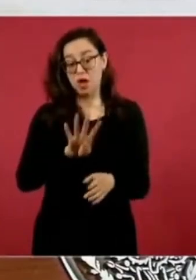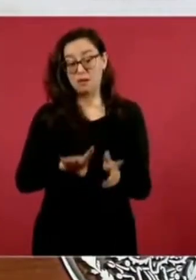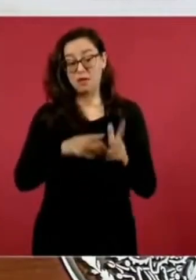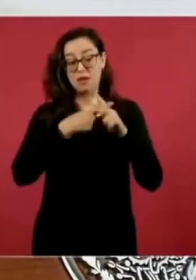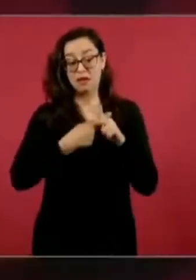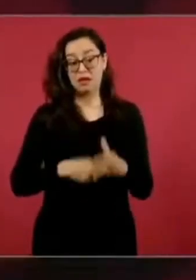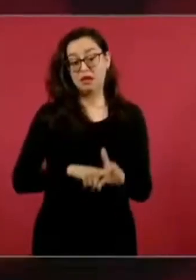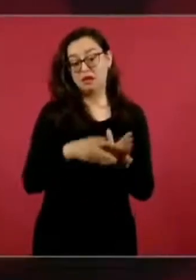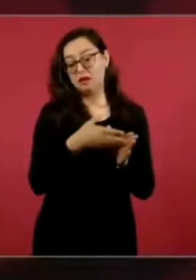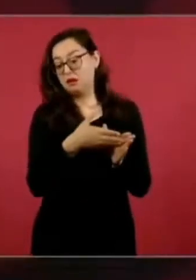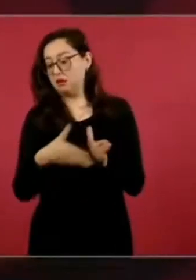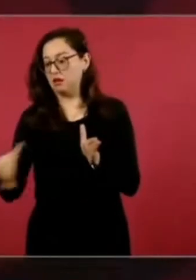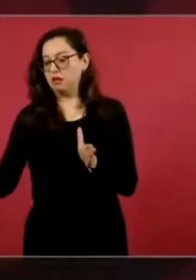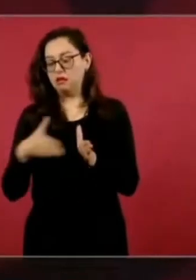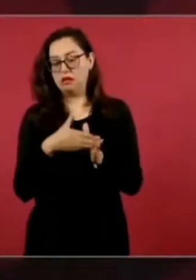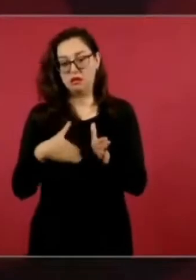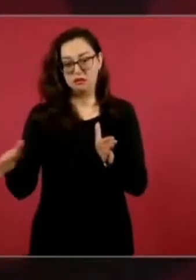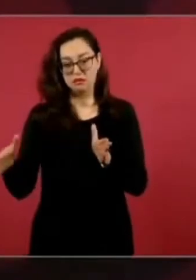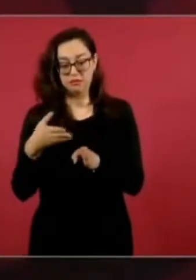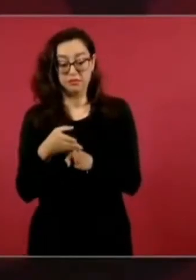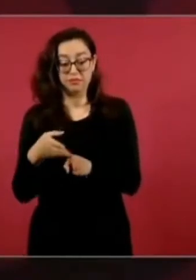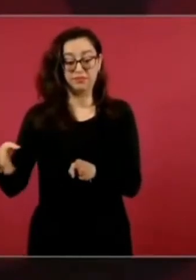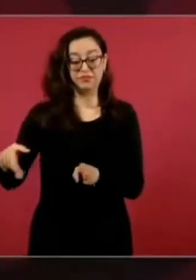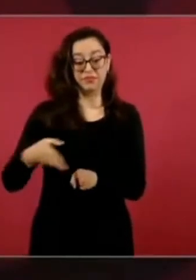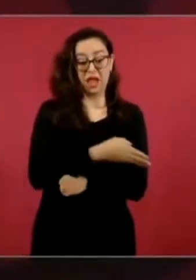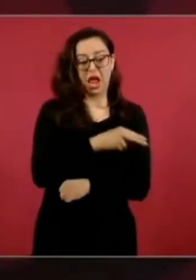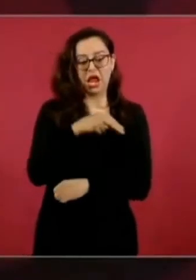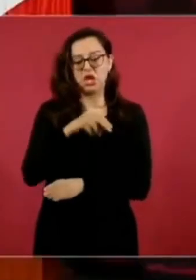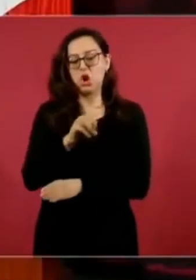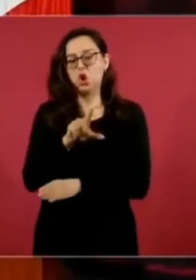periodo neoliberal o neoporfirista,